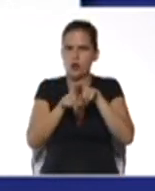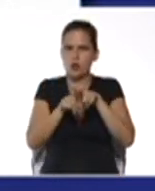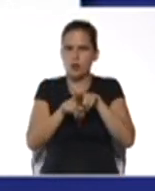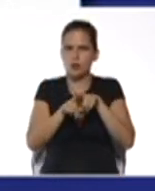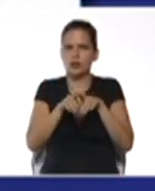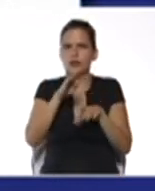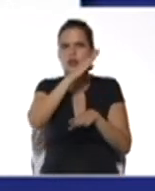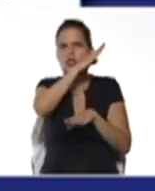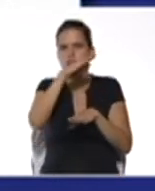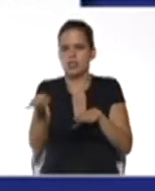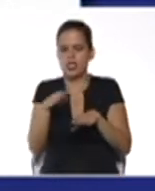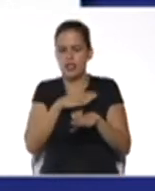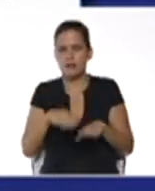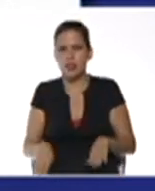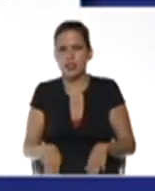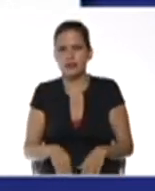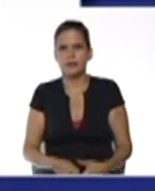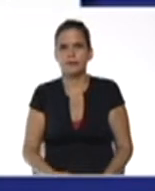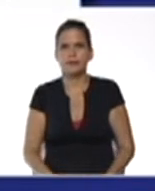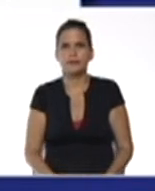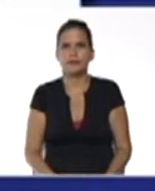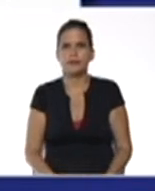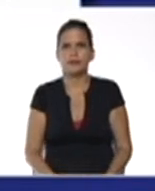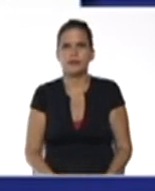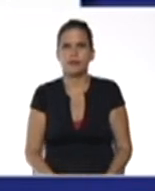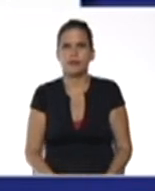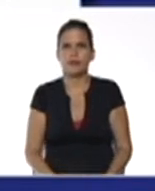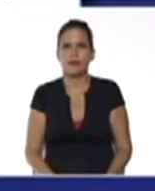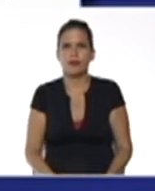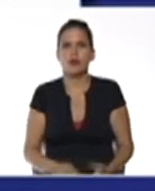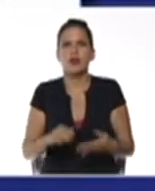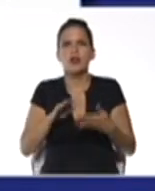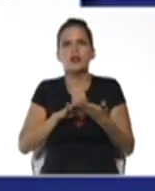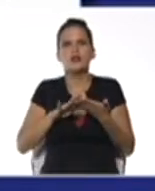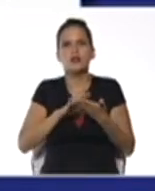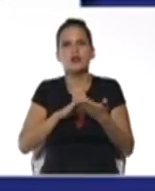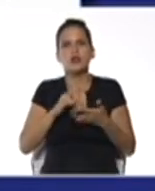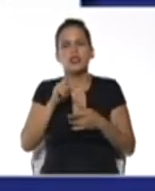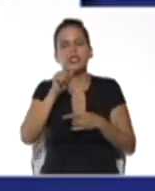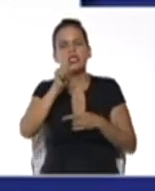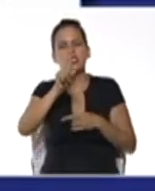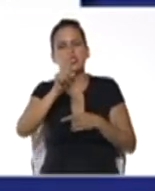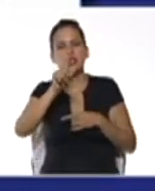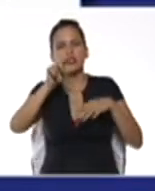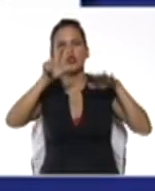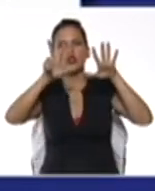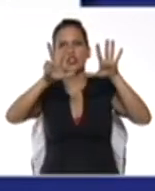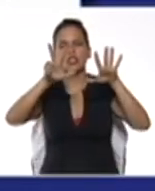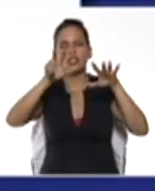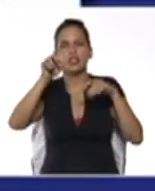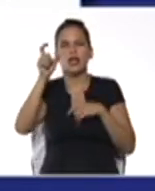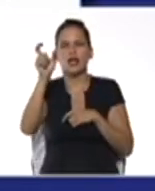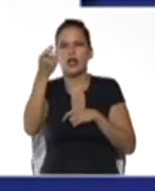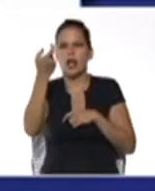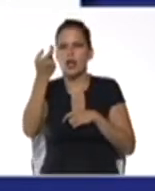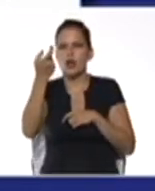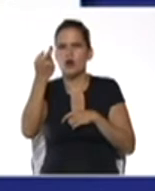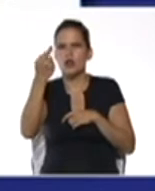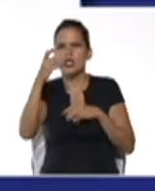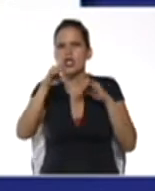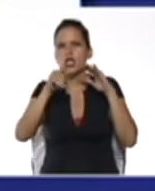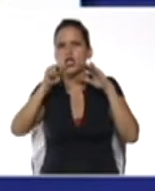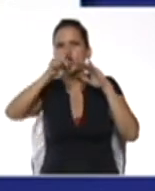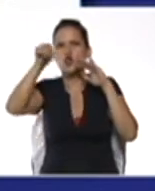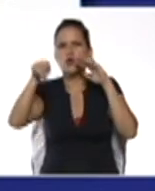simplifican, es decir, se tachan, resultando en el numerador 180 grados, y en el denominador el 2. Cuando dividimos